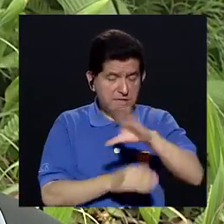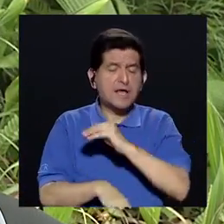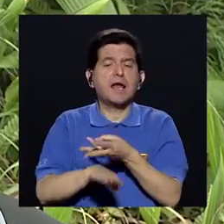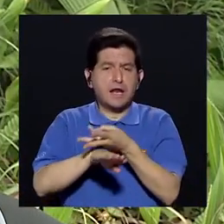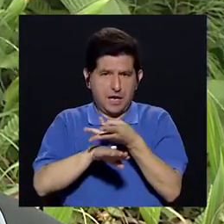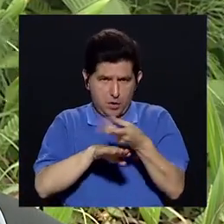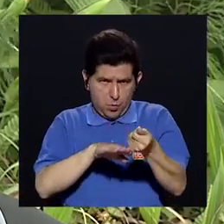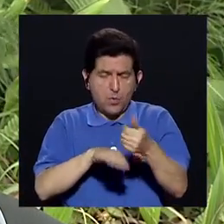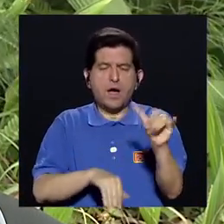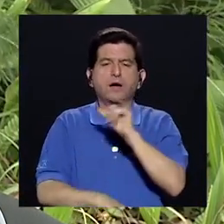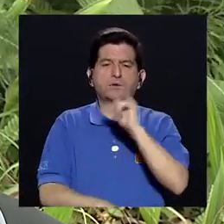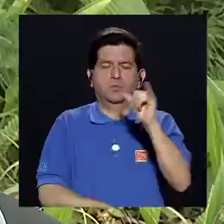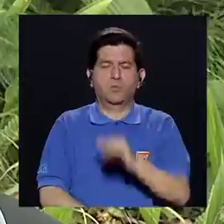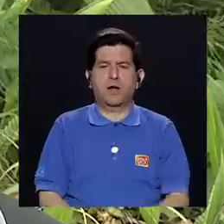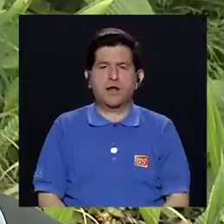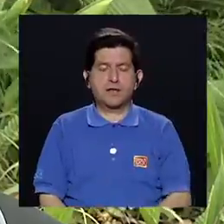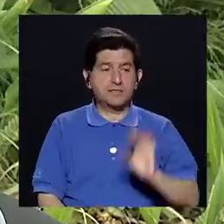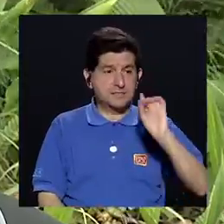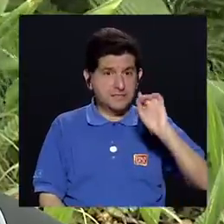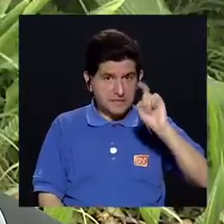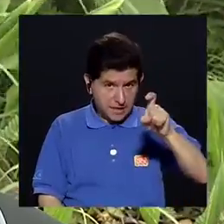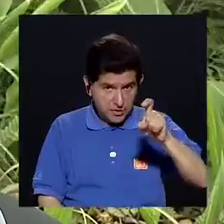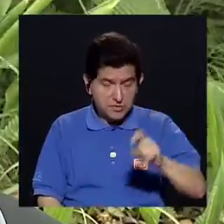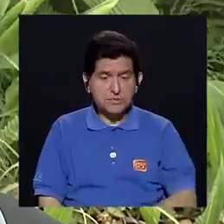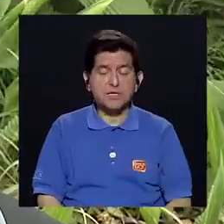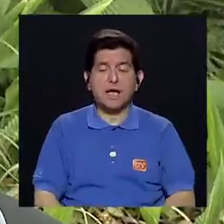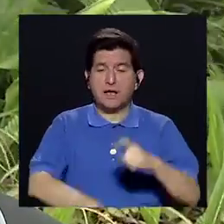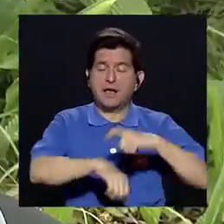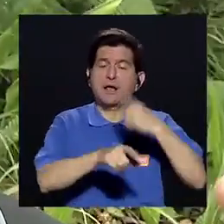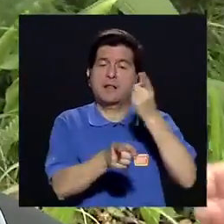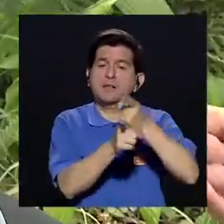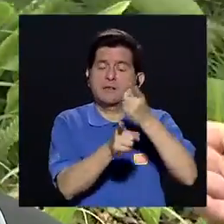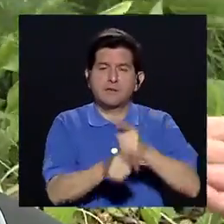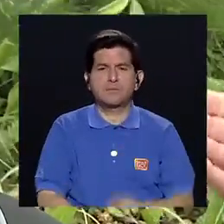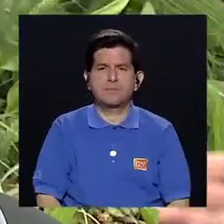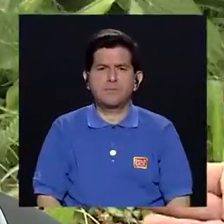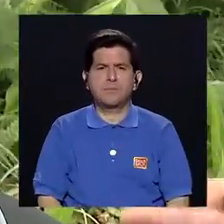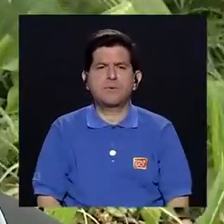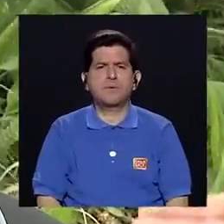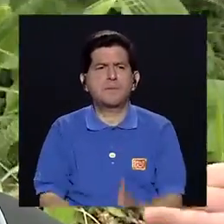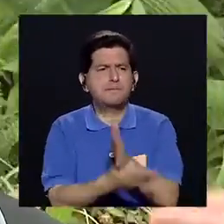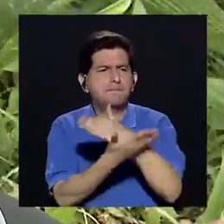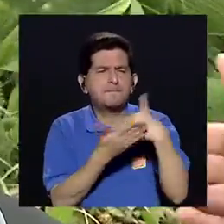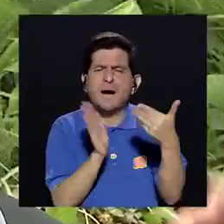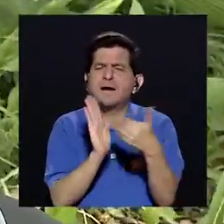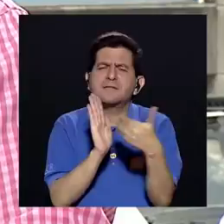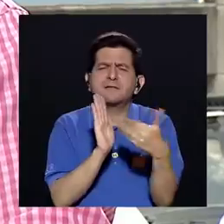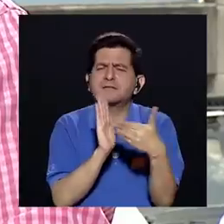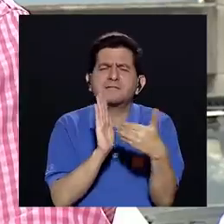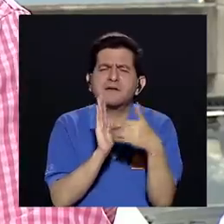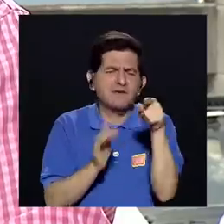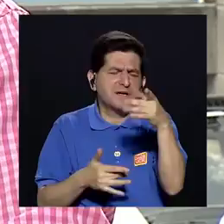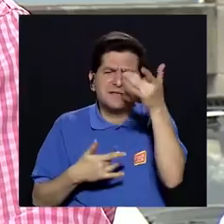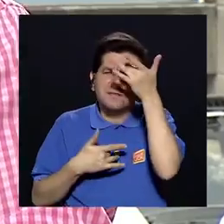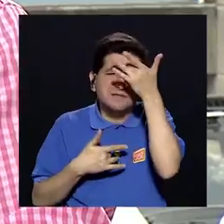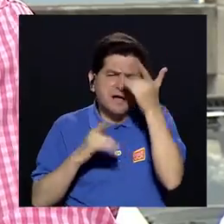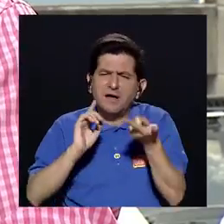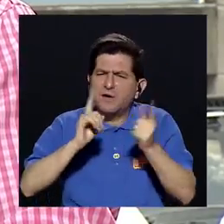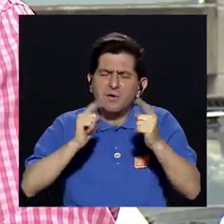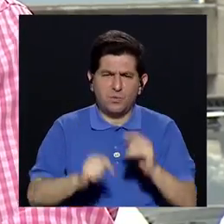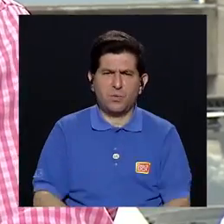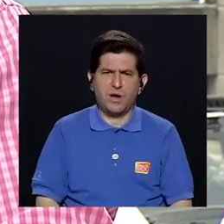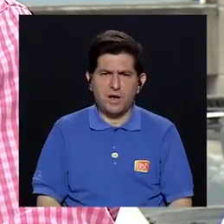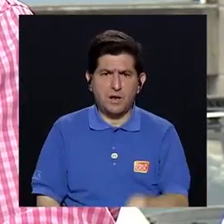curable Cuando se diagnostica con oportunidad ¿Qué órganos podría afectar eventualmente la tuberculosis?